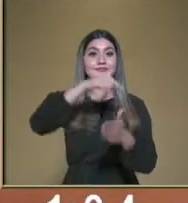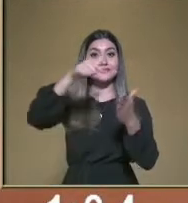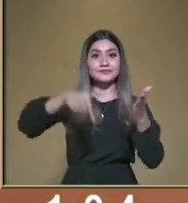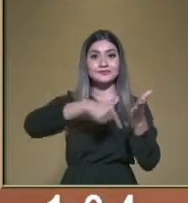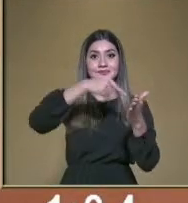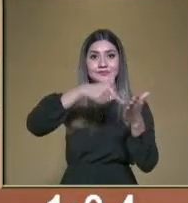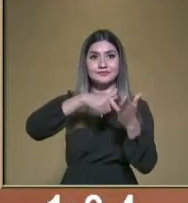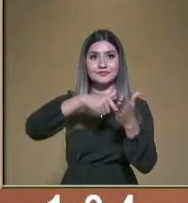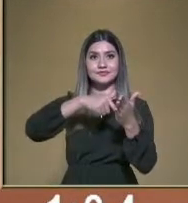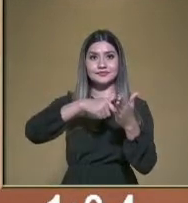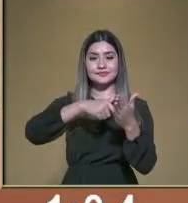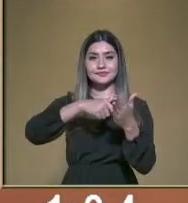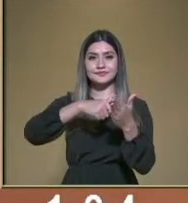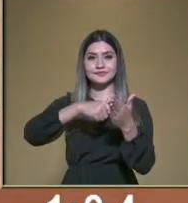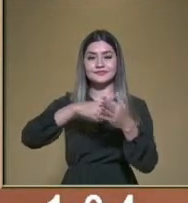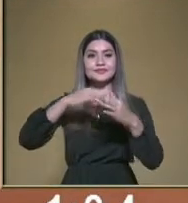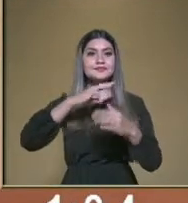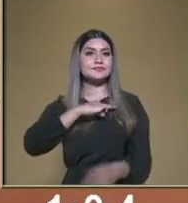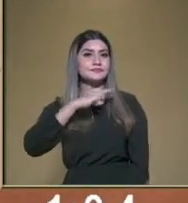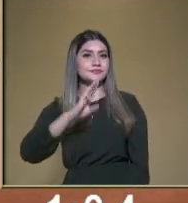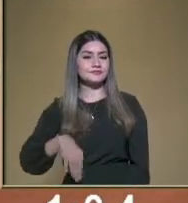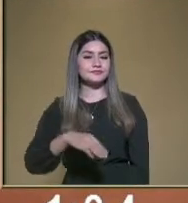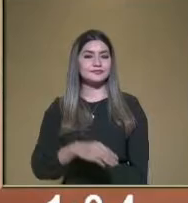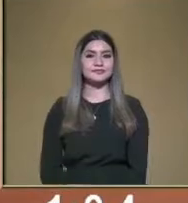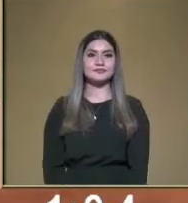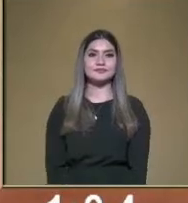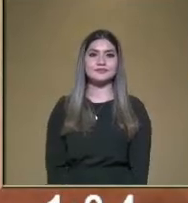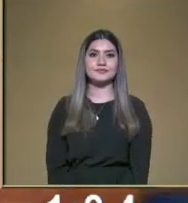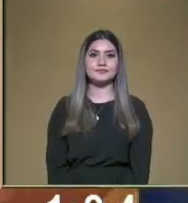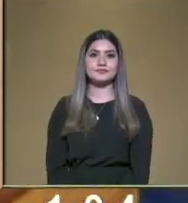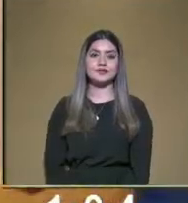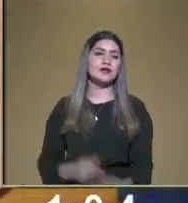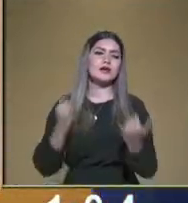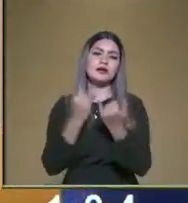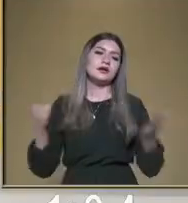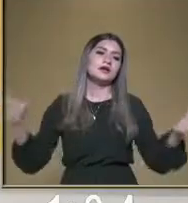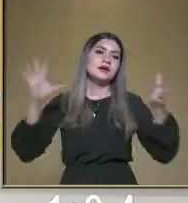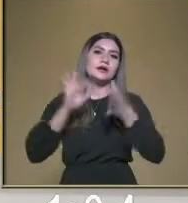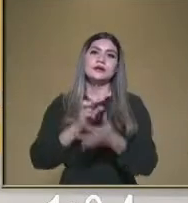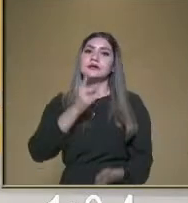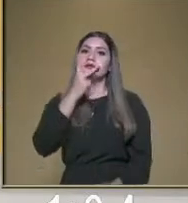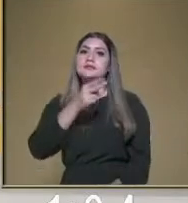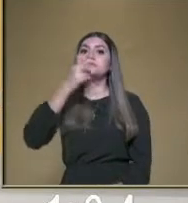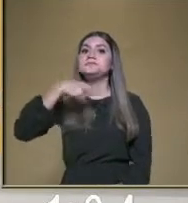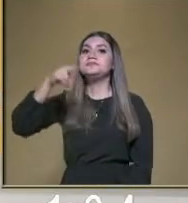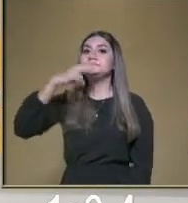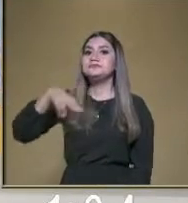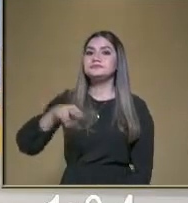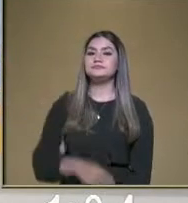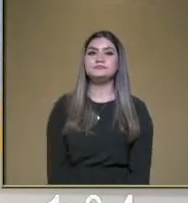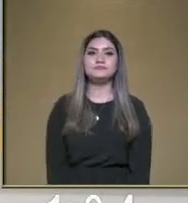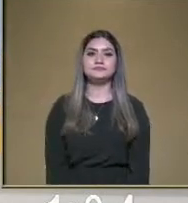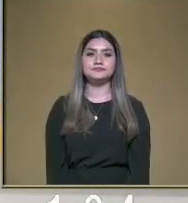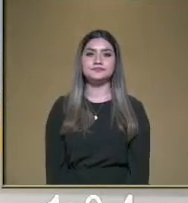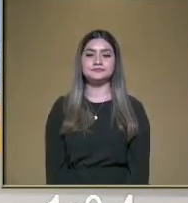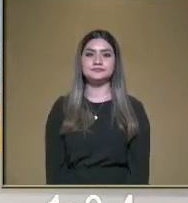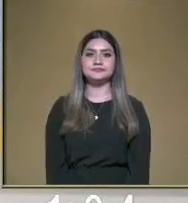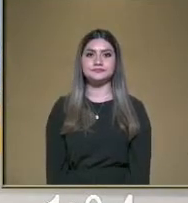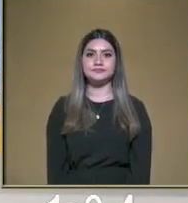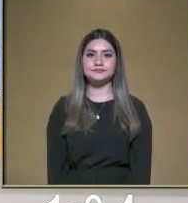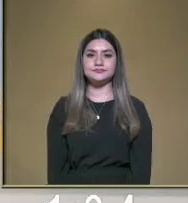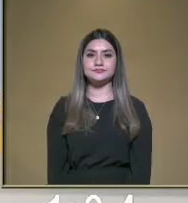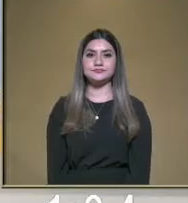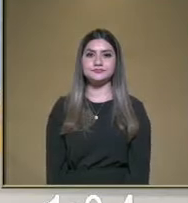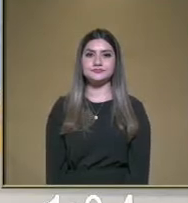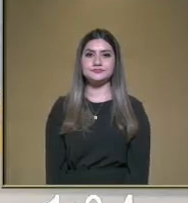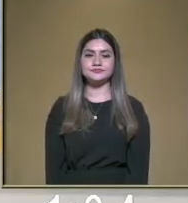los muertos, ¿verdad? Es una palabra en la lengua náhuatl. Bueno, me ayuda, maestra, para mostrar qué es que contiene.